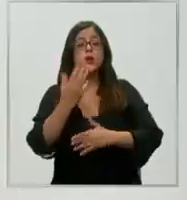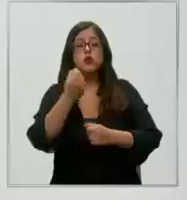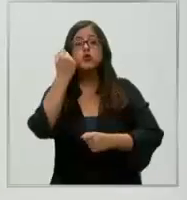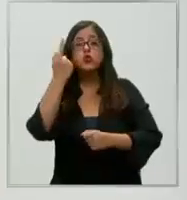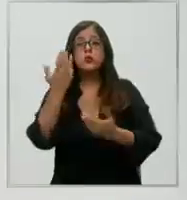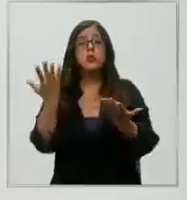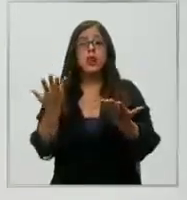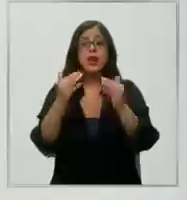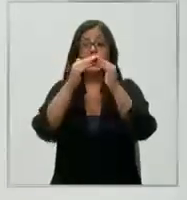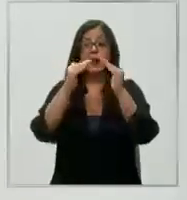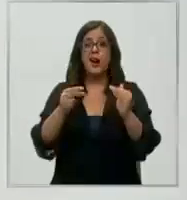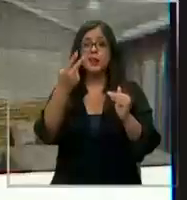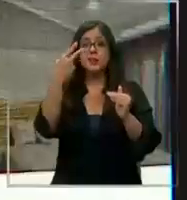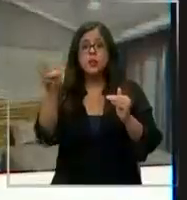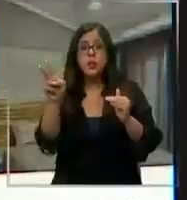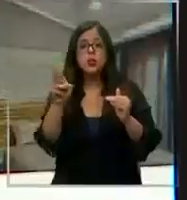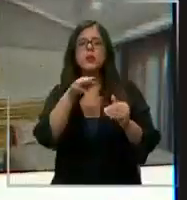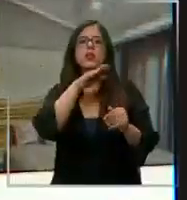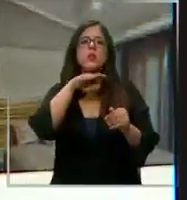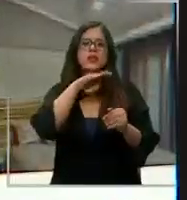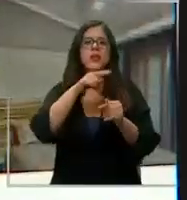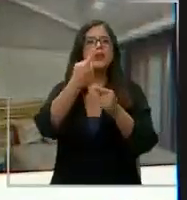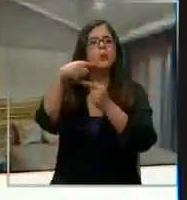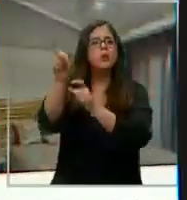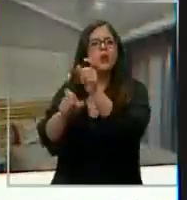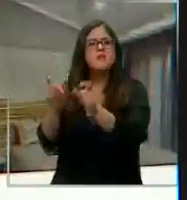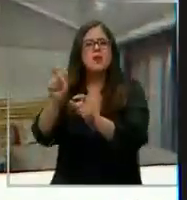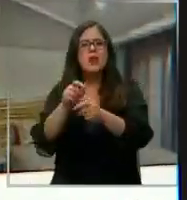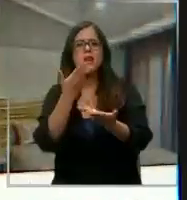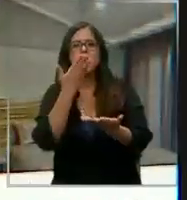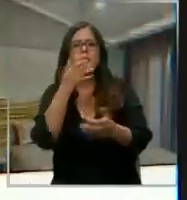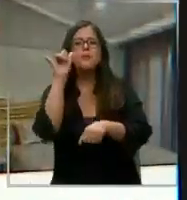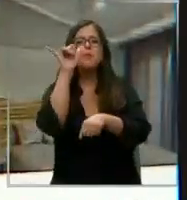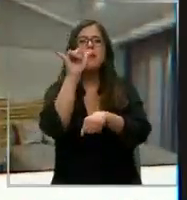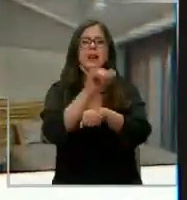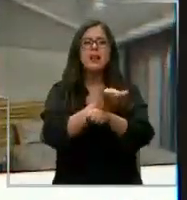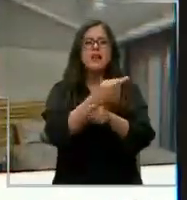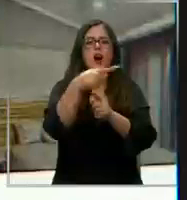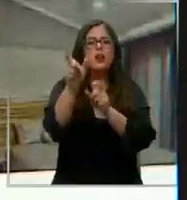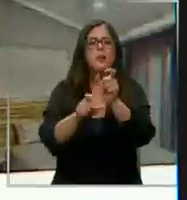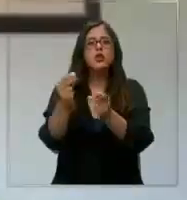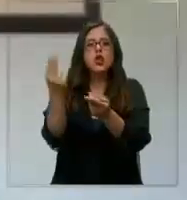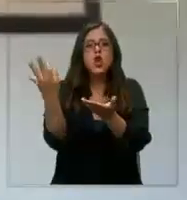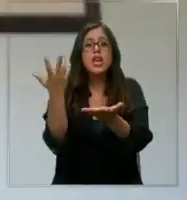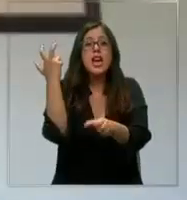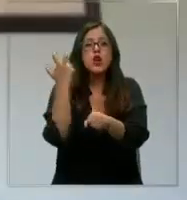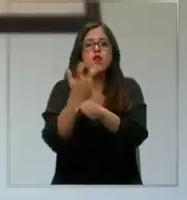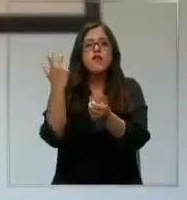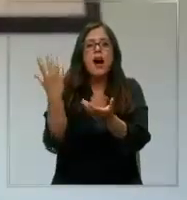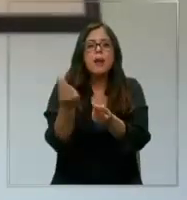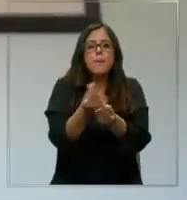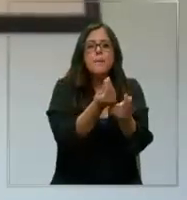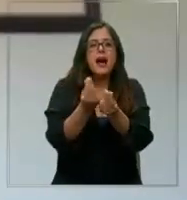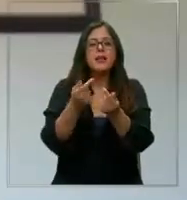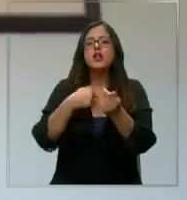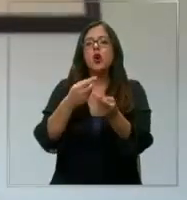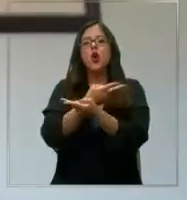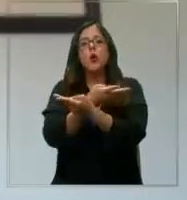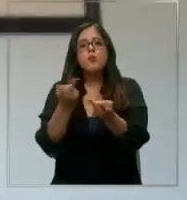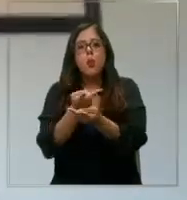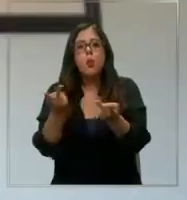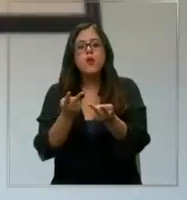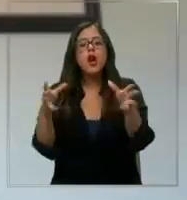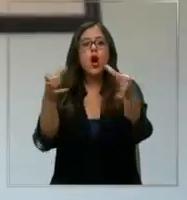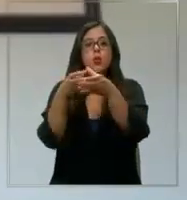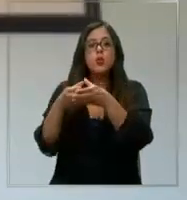imagen de su propiedad estaba siendo utilizada por terceros para engañar a otros y robarles dinero. Comencé a publicar en varios grupos, en los mismos